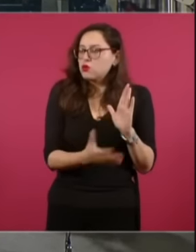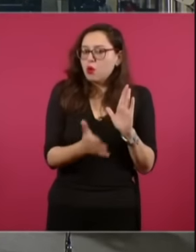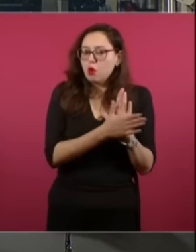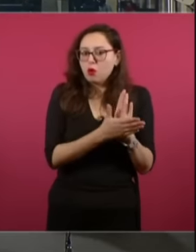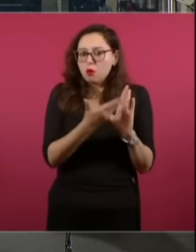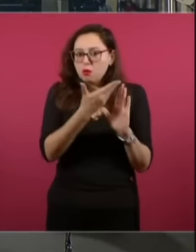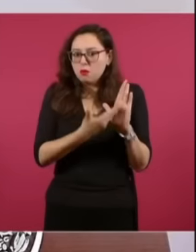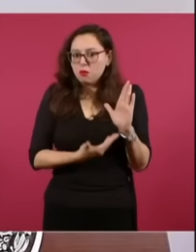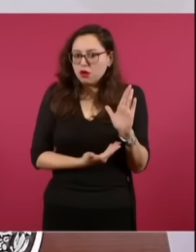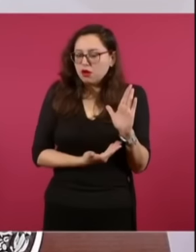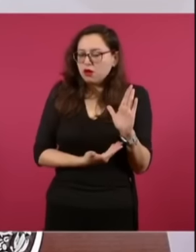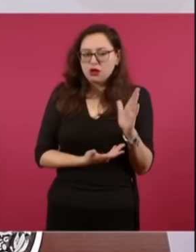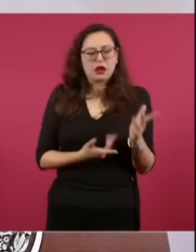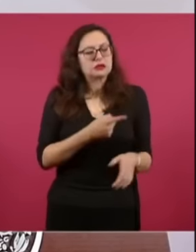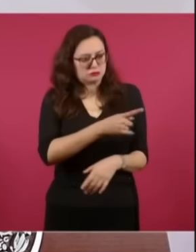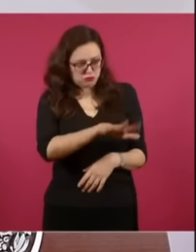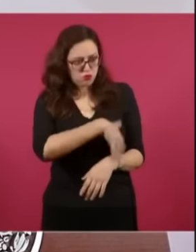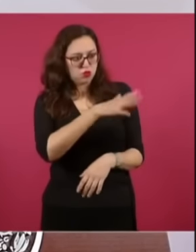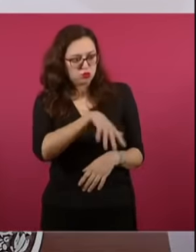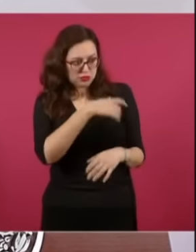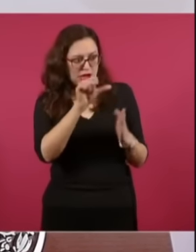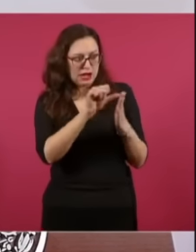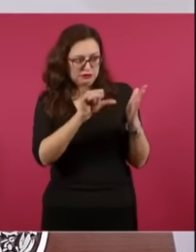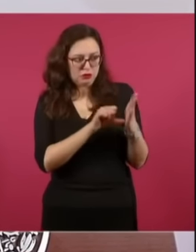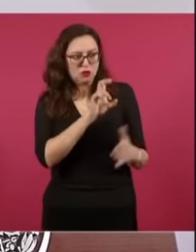sobre esto en el artículo 35.